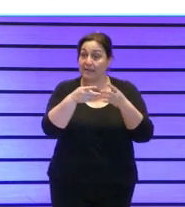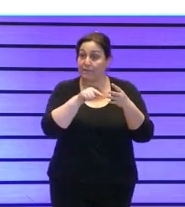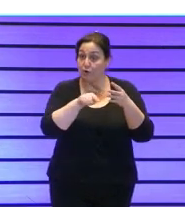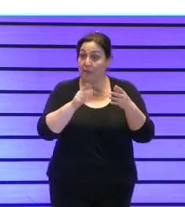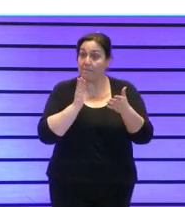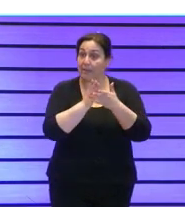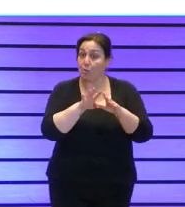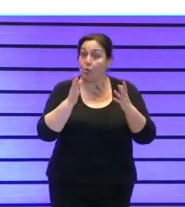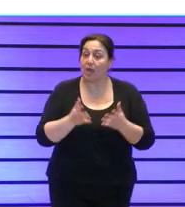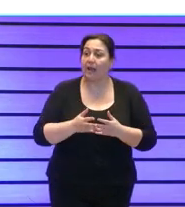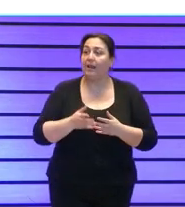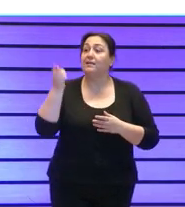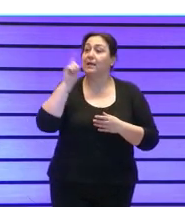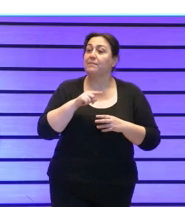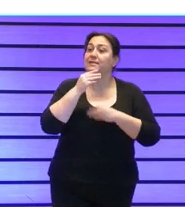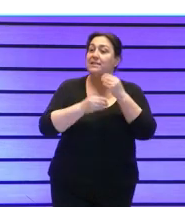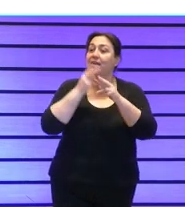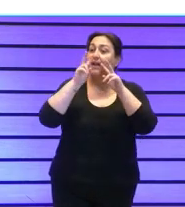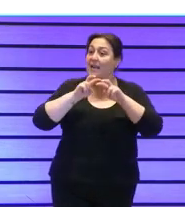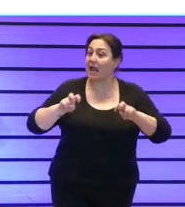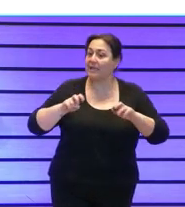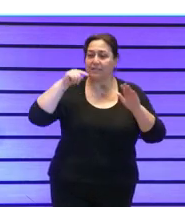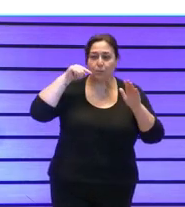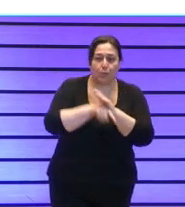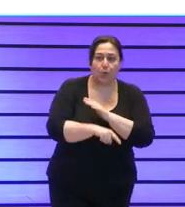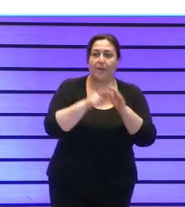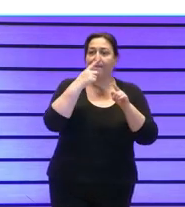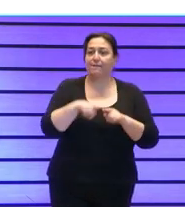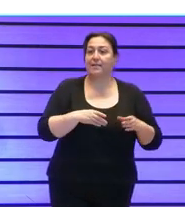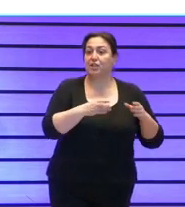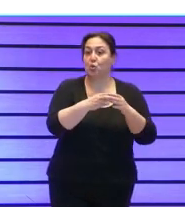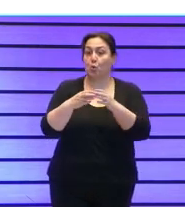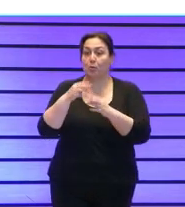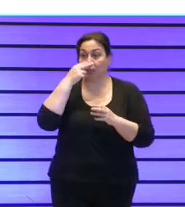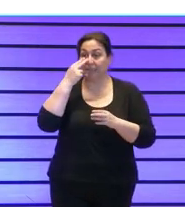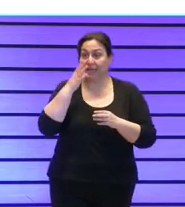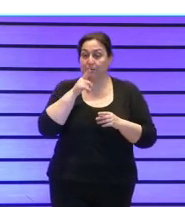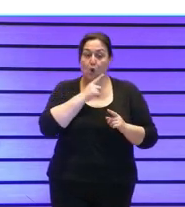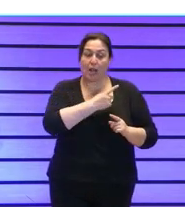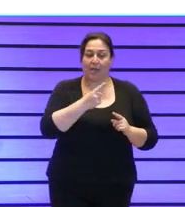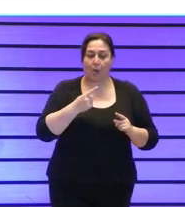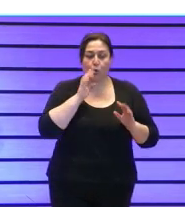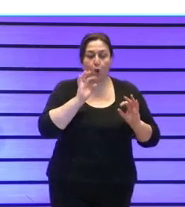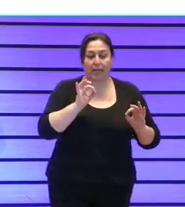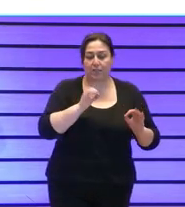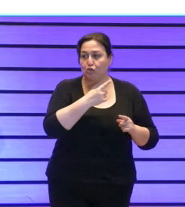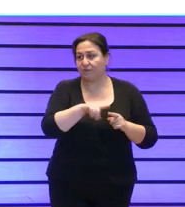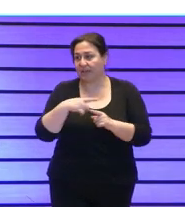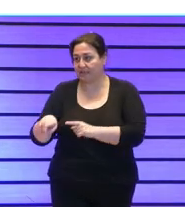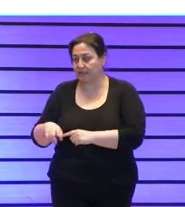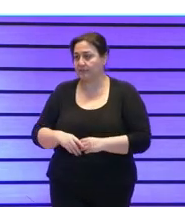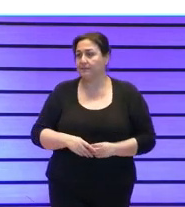y se hace un análisis además exhaustivo de los diferentes grupos de interés por los riesgos que pudiera implicar cada grupo de interés